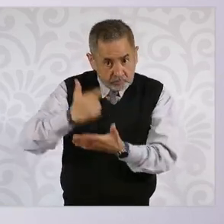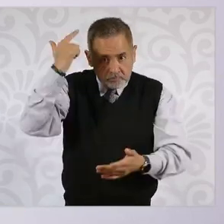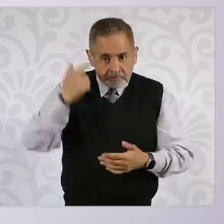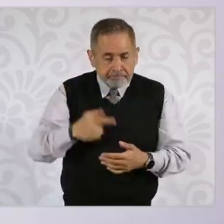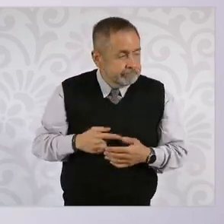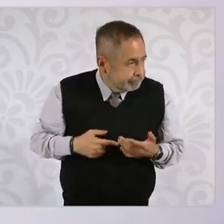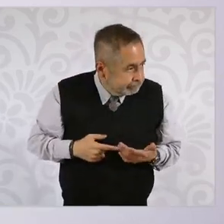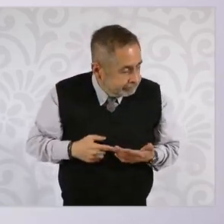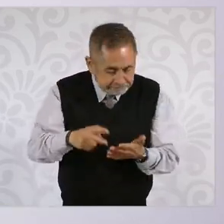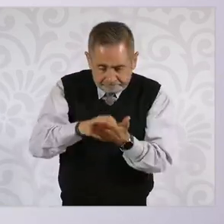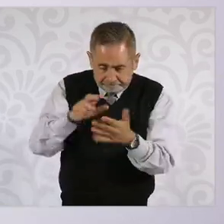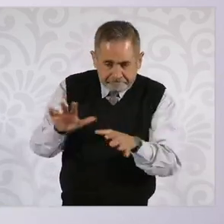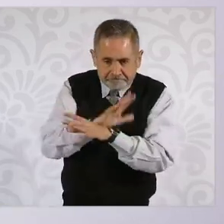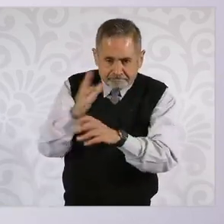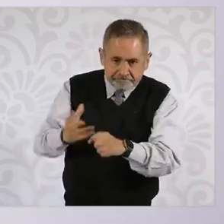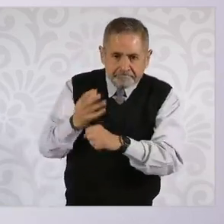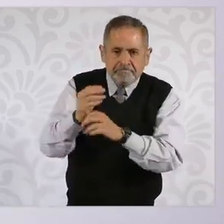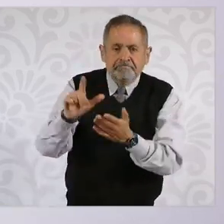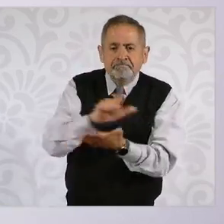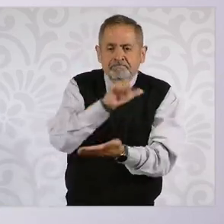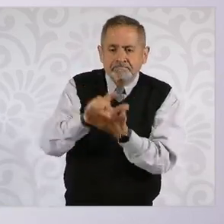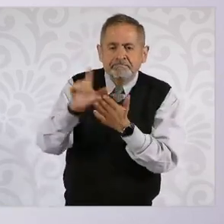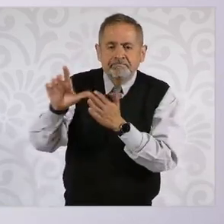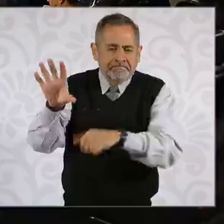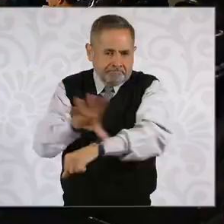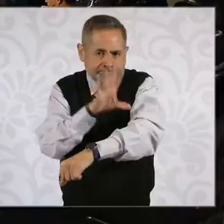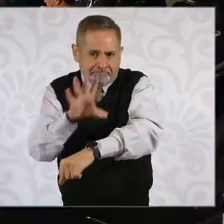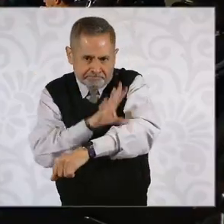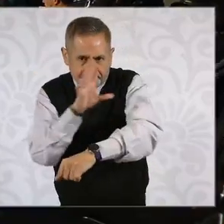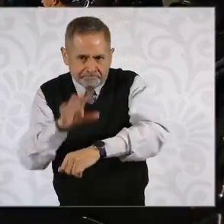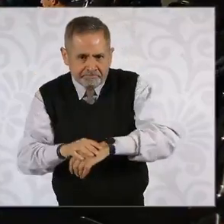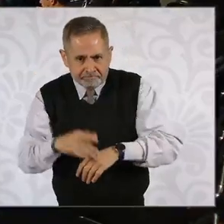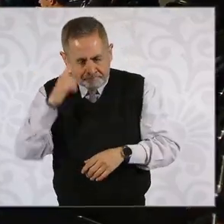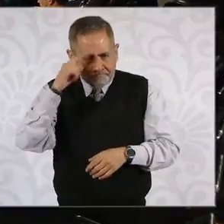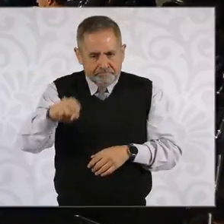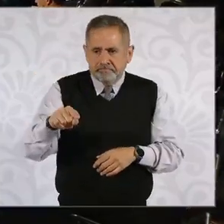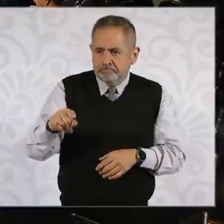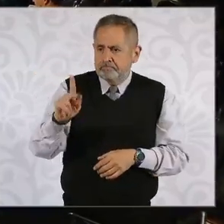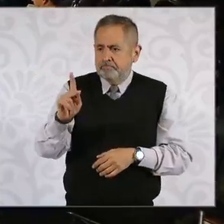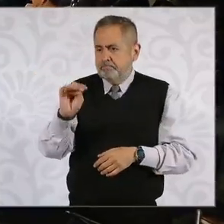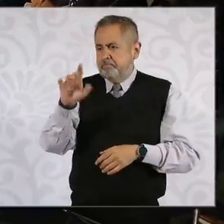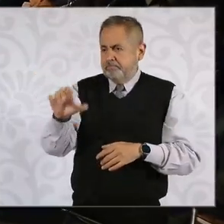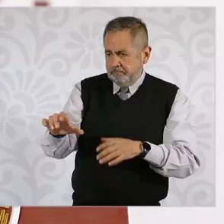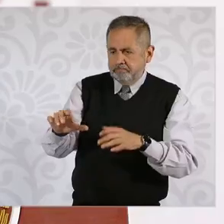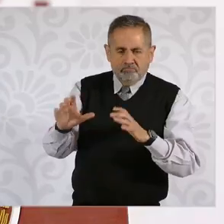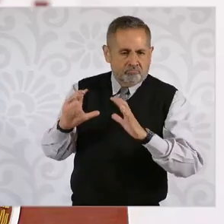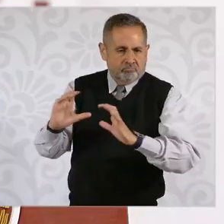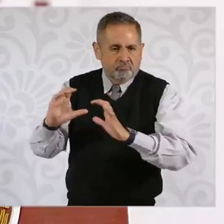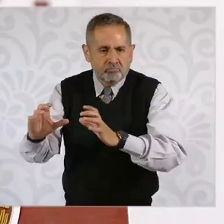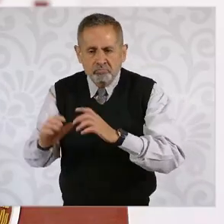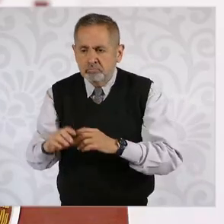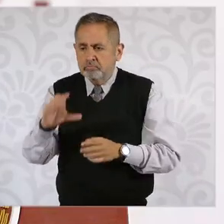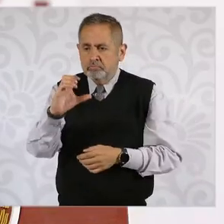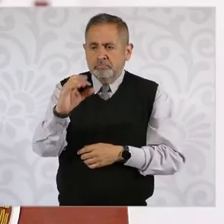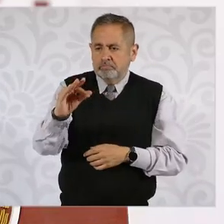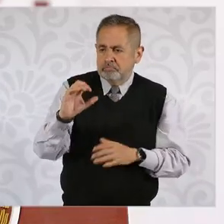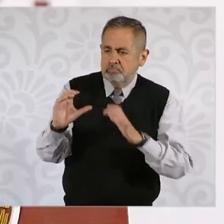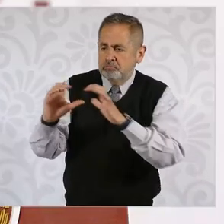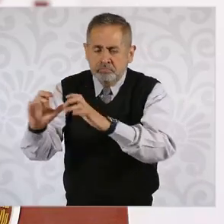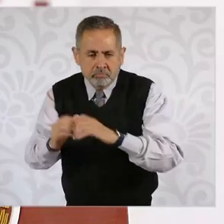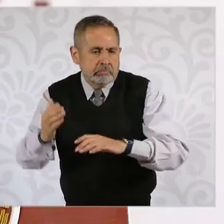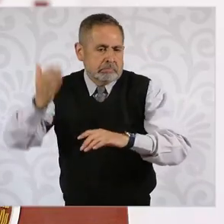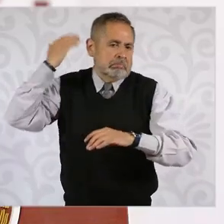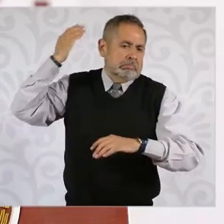hacer una reforma energética que desnacionalizó Pemex y Comisión Federal de Electricidad.